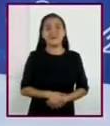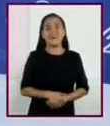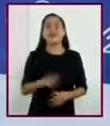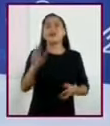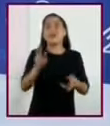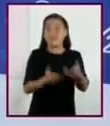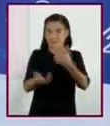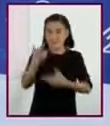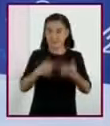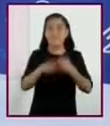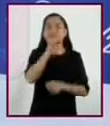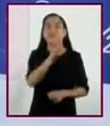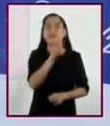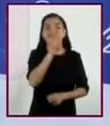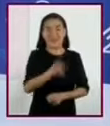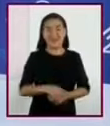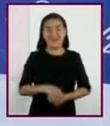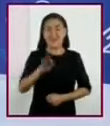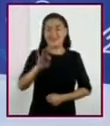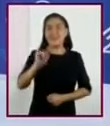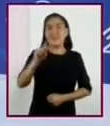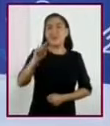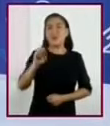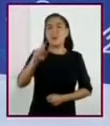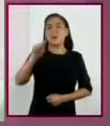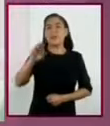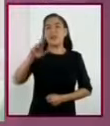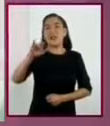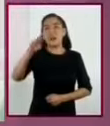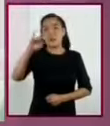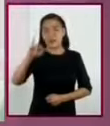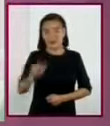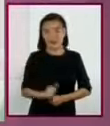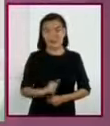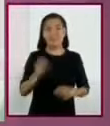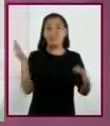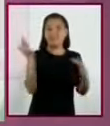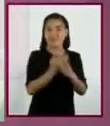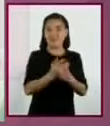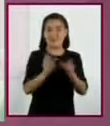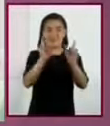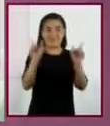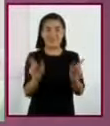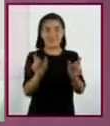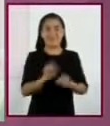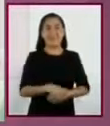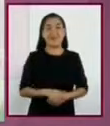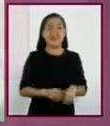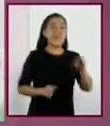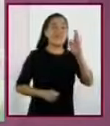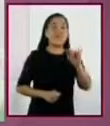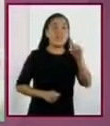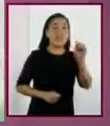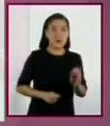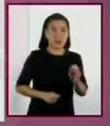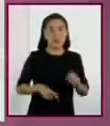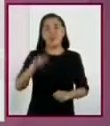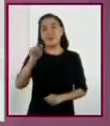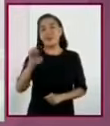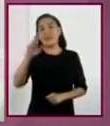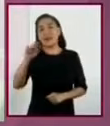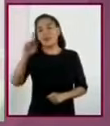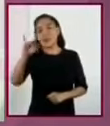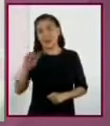Regresemos a la palabra fitoterapia. La dividiremos en dos partes, fito y terapia.